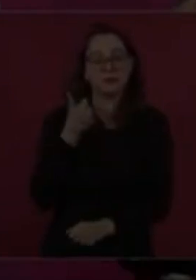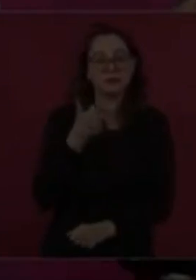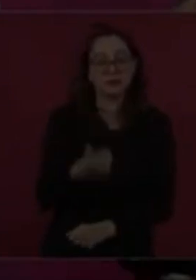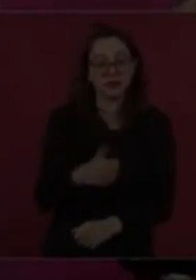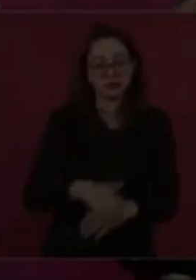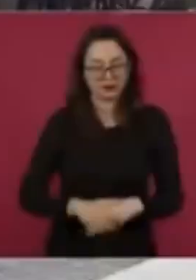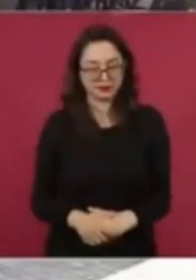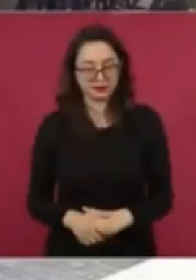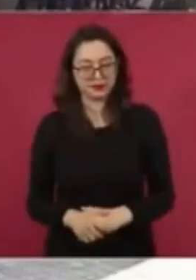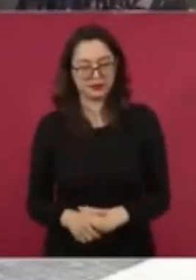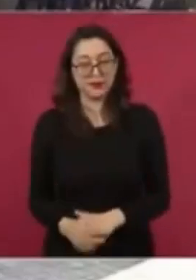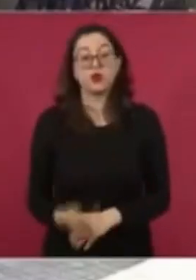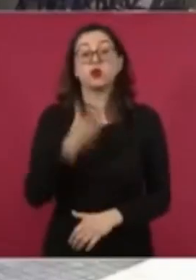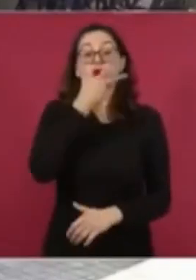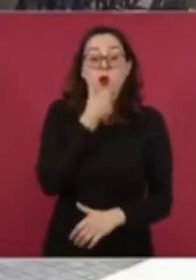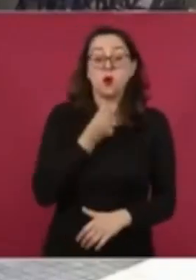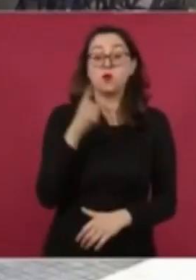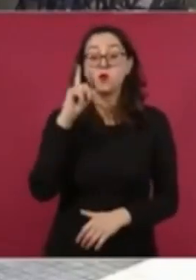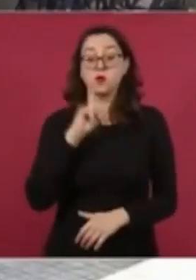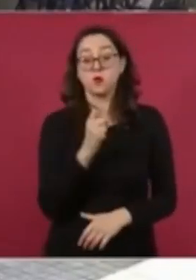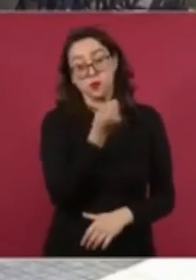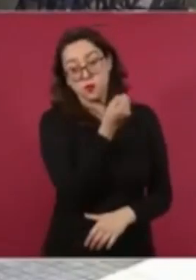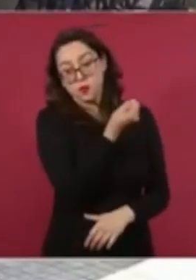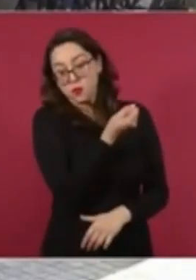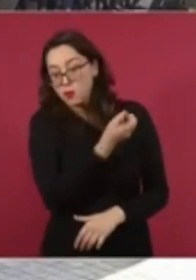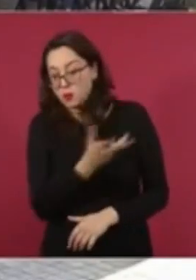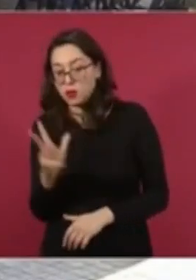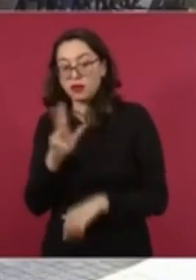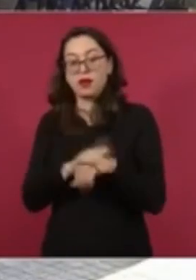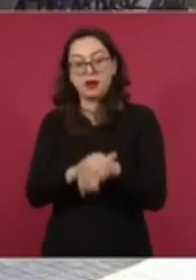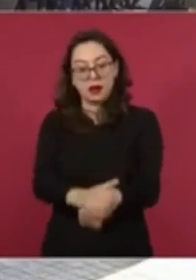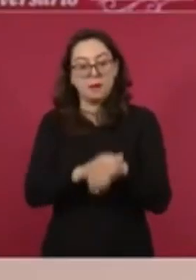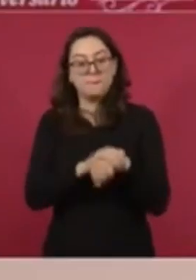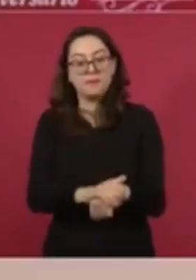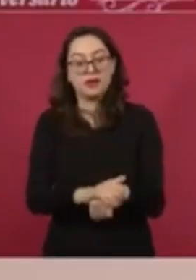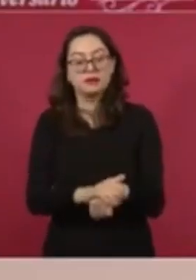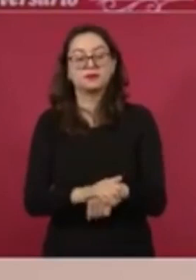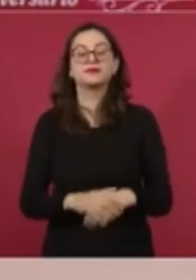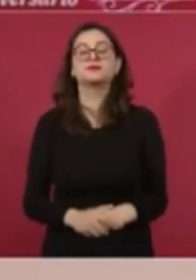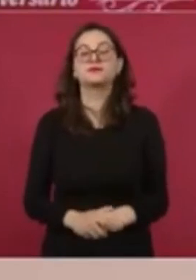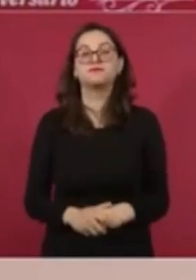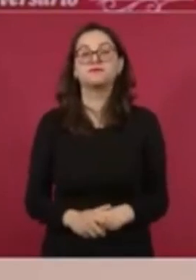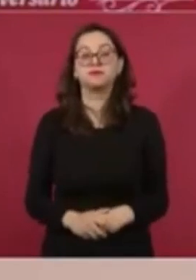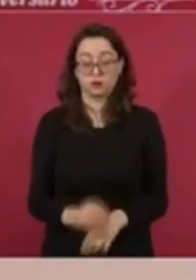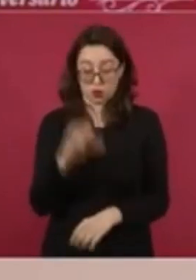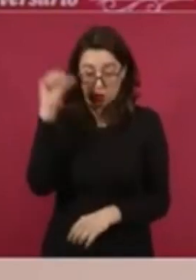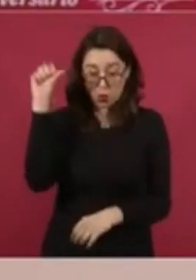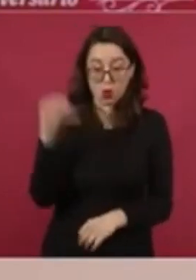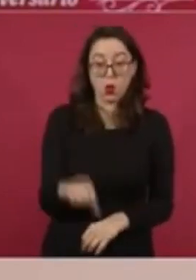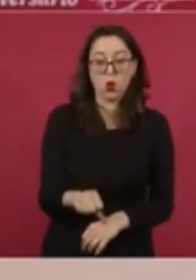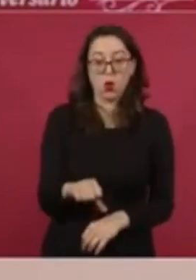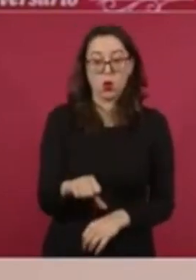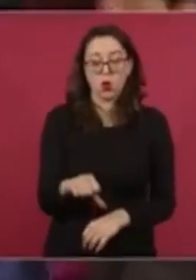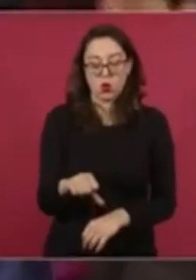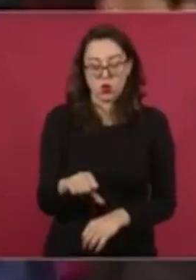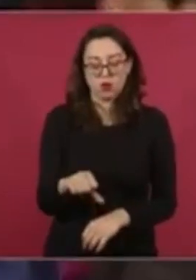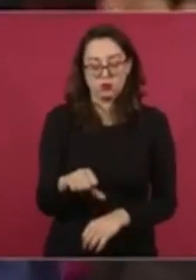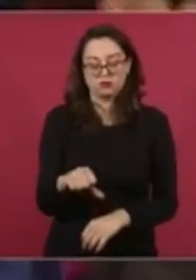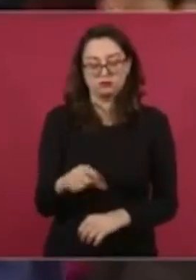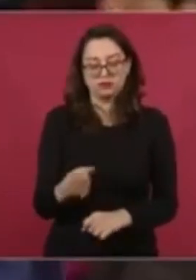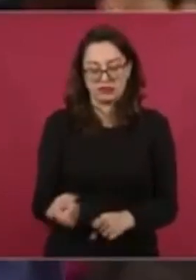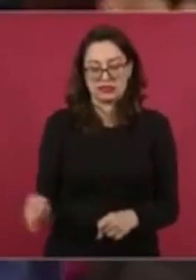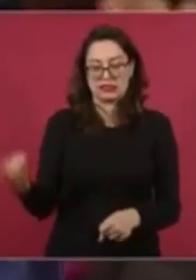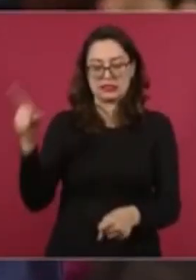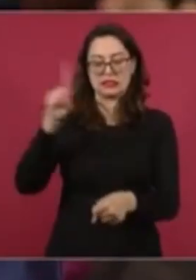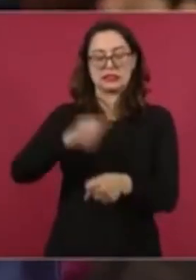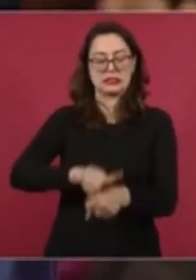Amigos, quiero informarles que escogimos el día de hoy, como lo mencionó